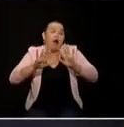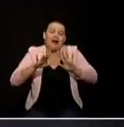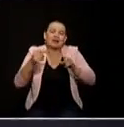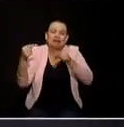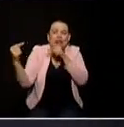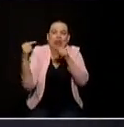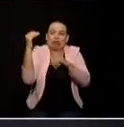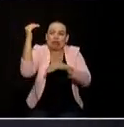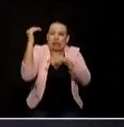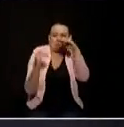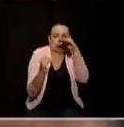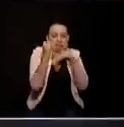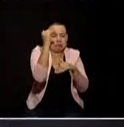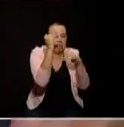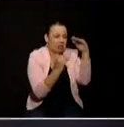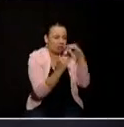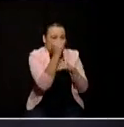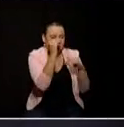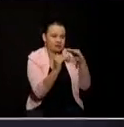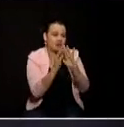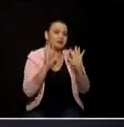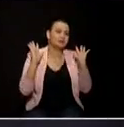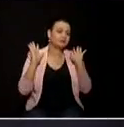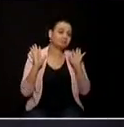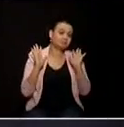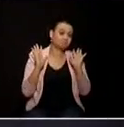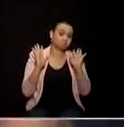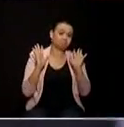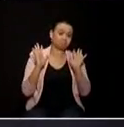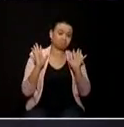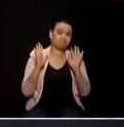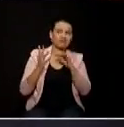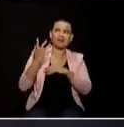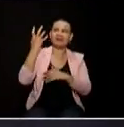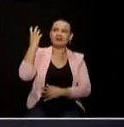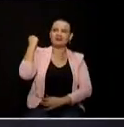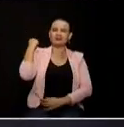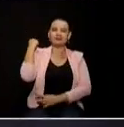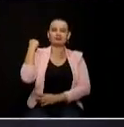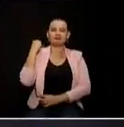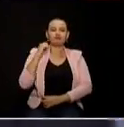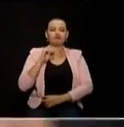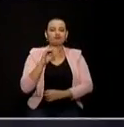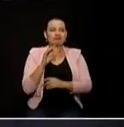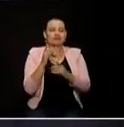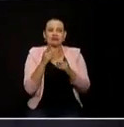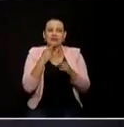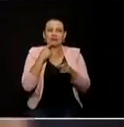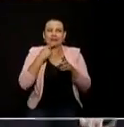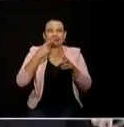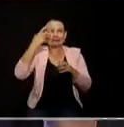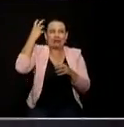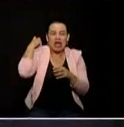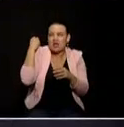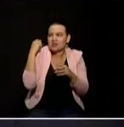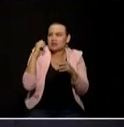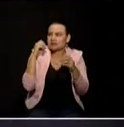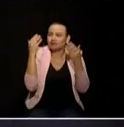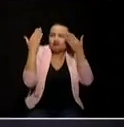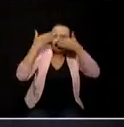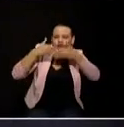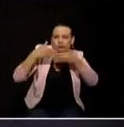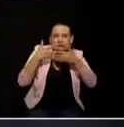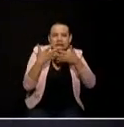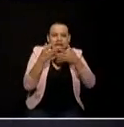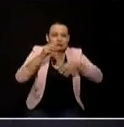felipe capitales privados que antes de manera oscura contrataban con el departamento de antioquia